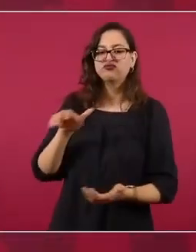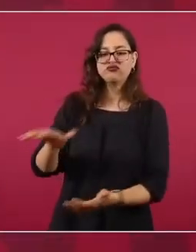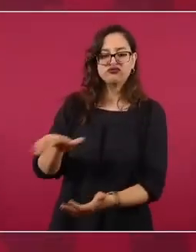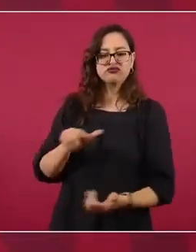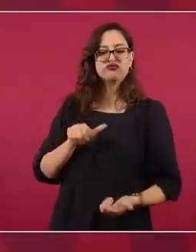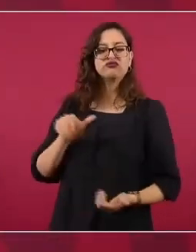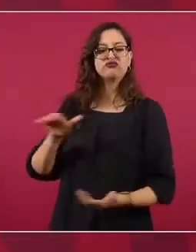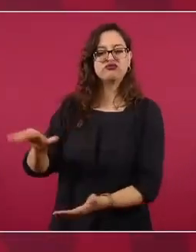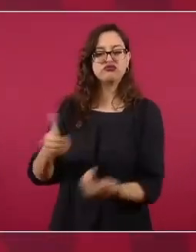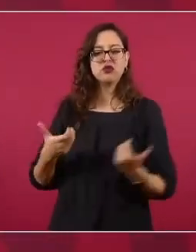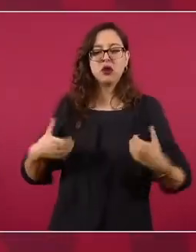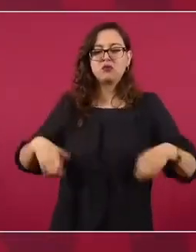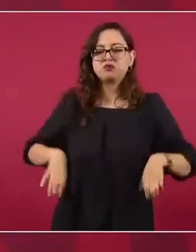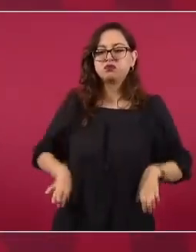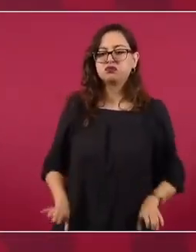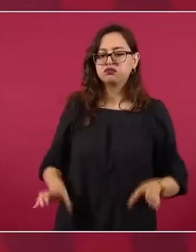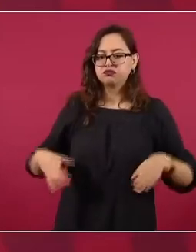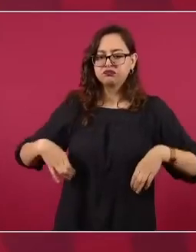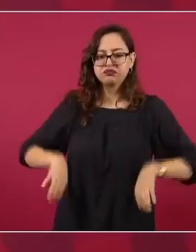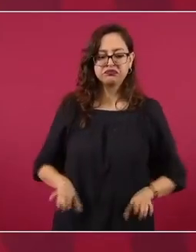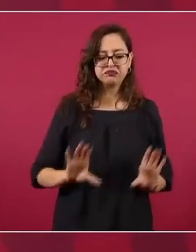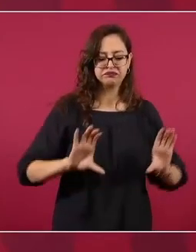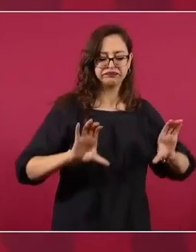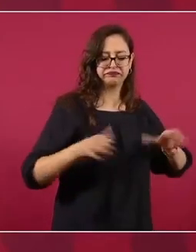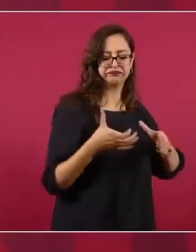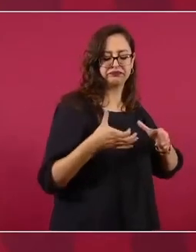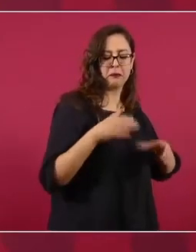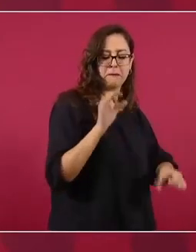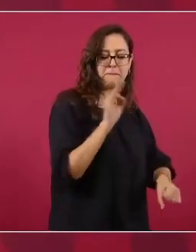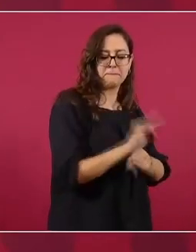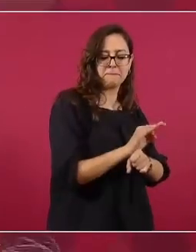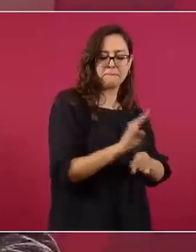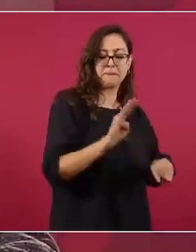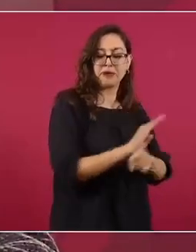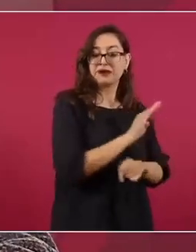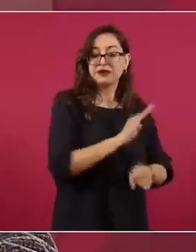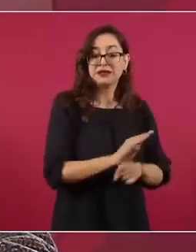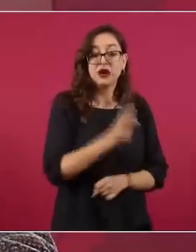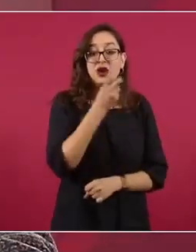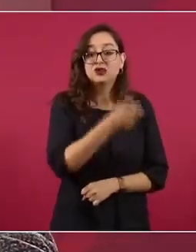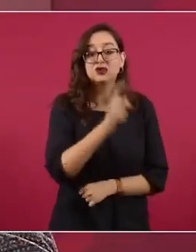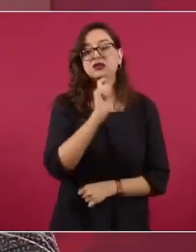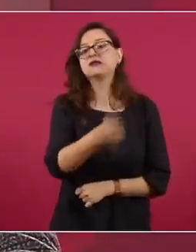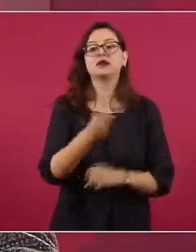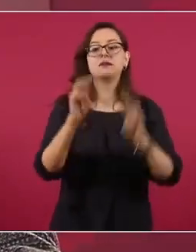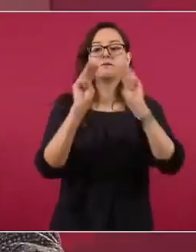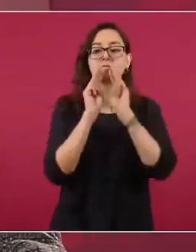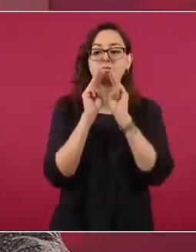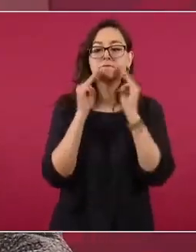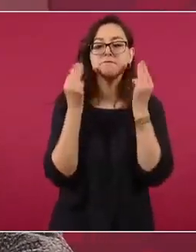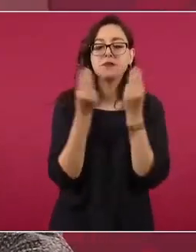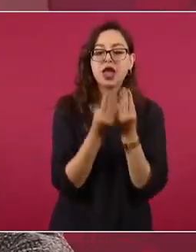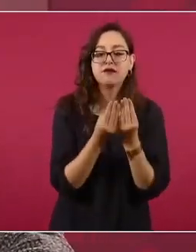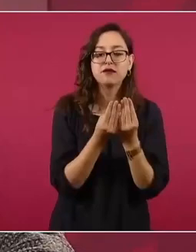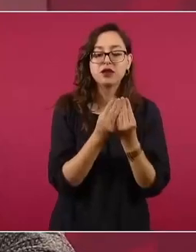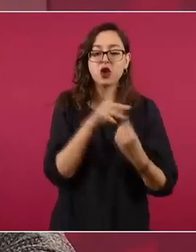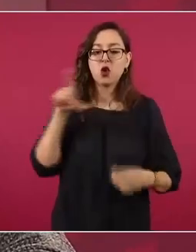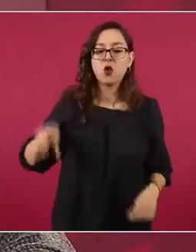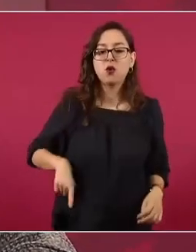y se beneficiaban unos cuantos, una mafia de poder, tenían tomado